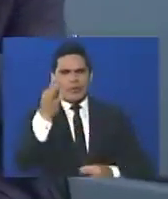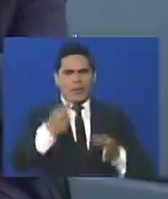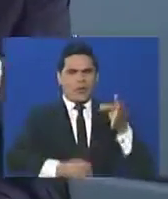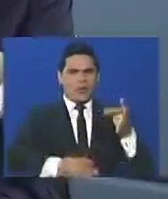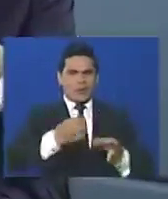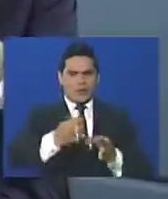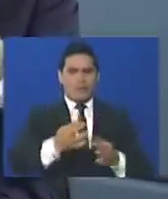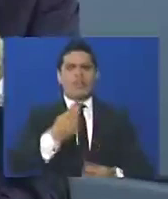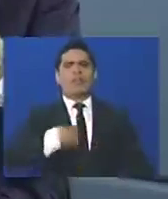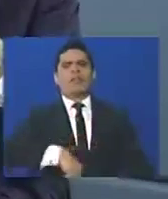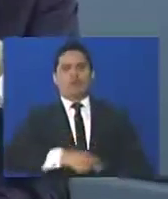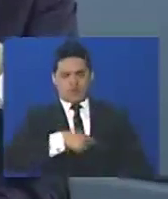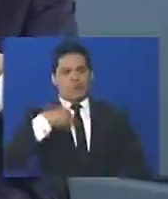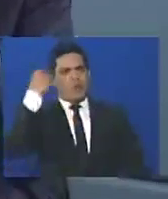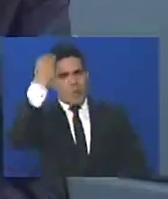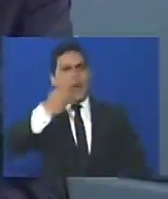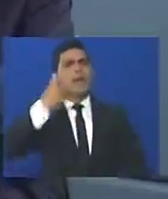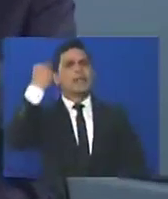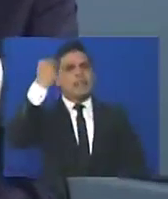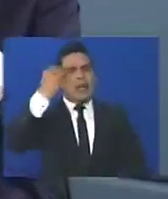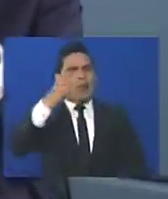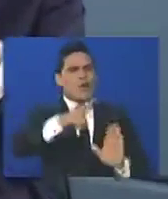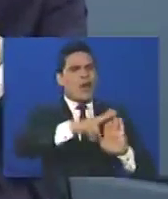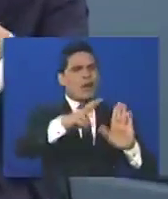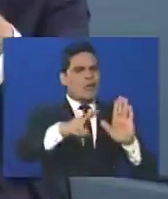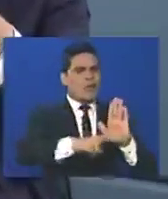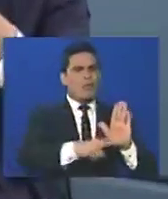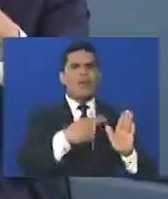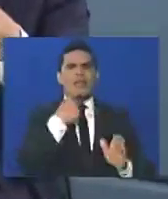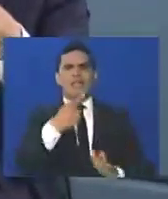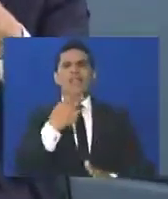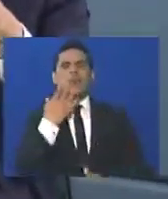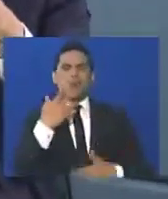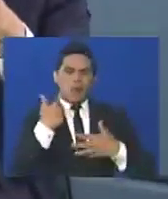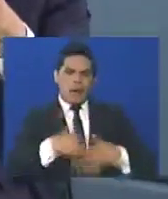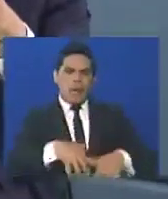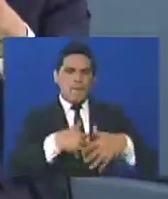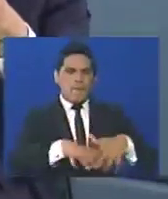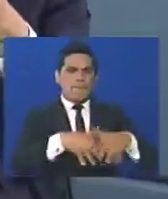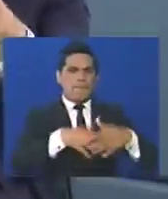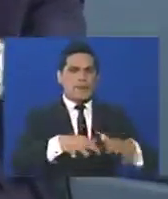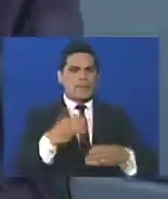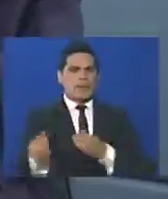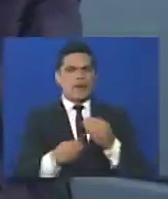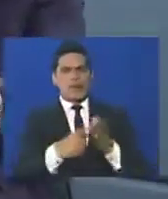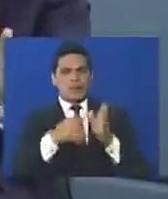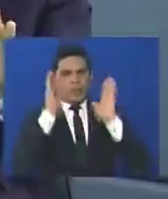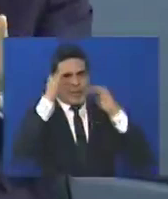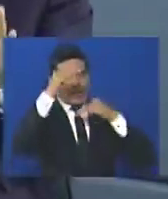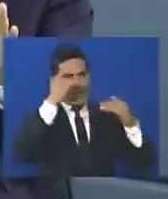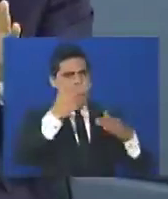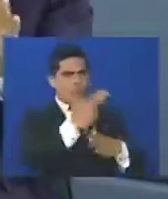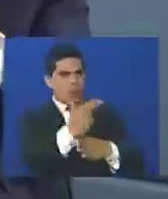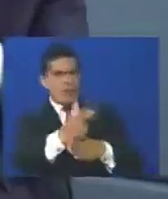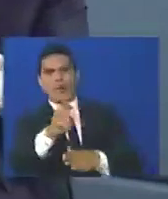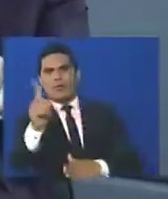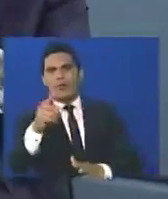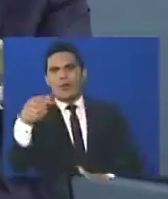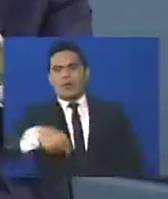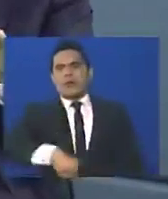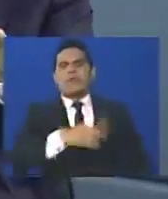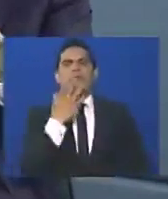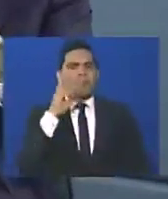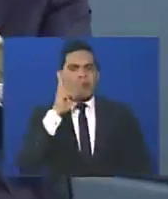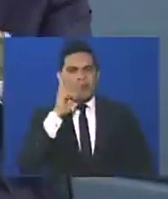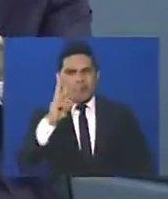según nuestras previsiones jurídicas, según nuestras normas, las manifestaciones pacíficas se tienen que atender sin armas de fuego. Bueno, aquí